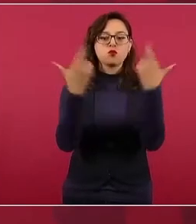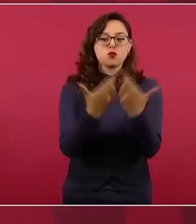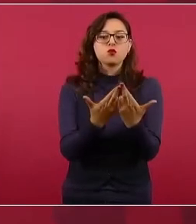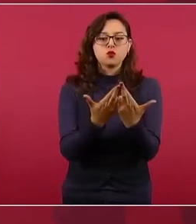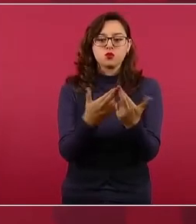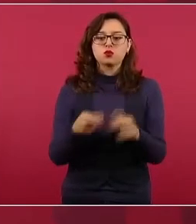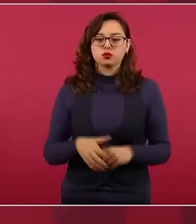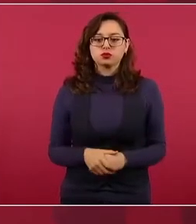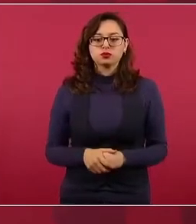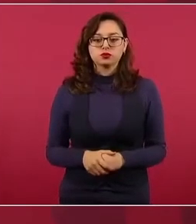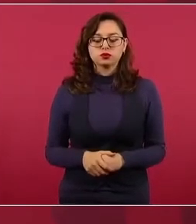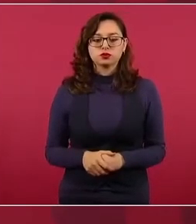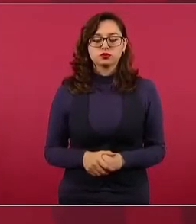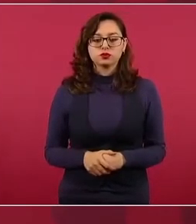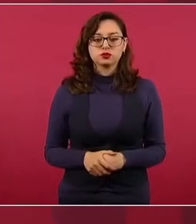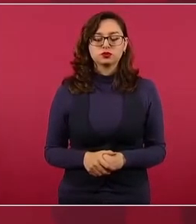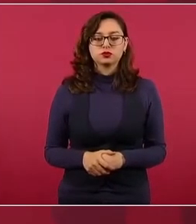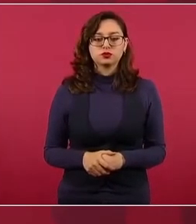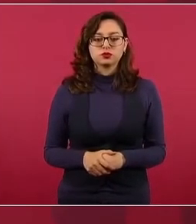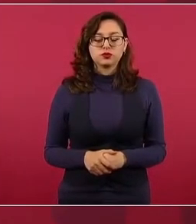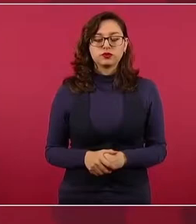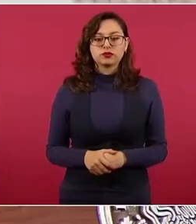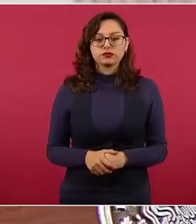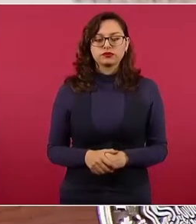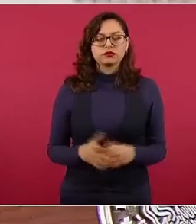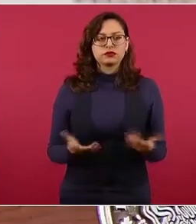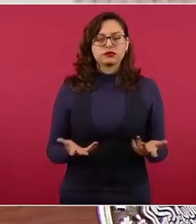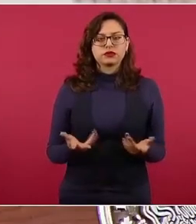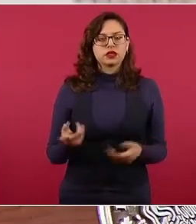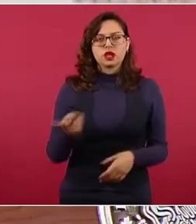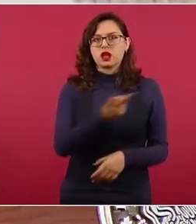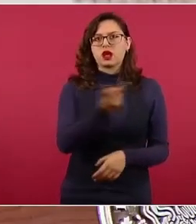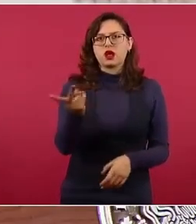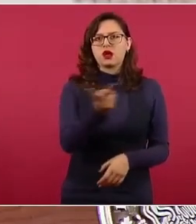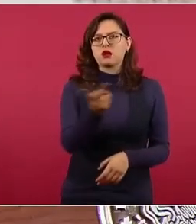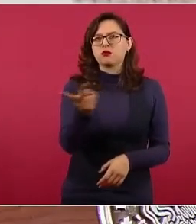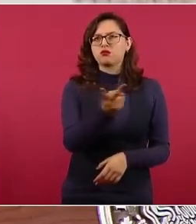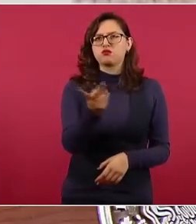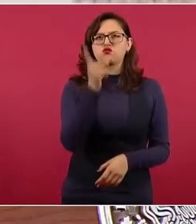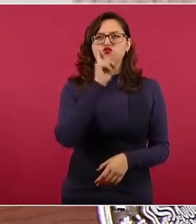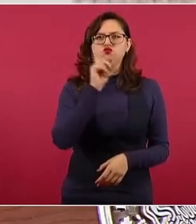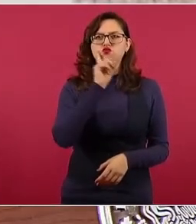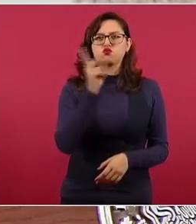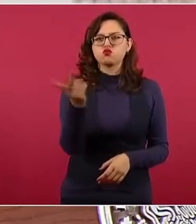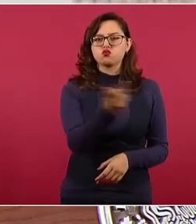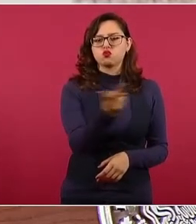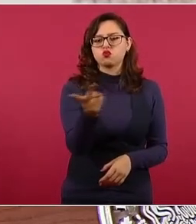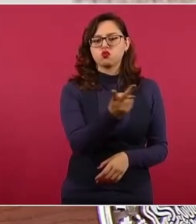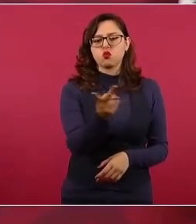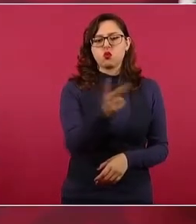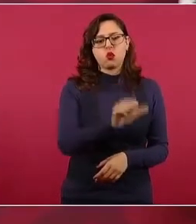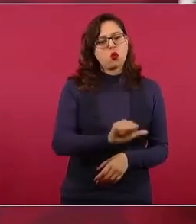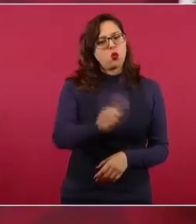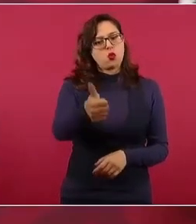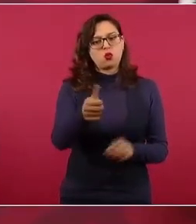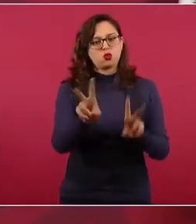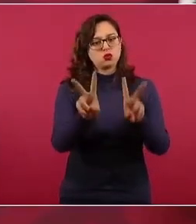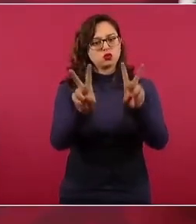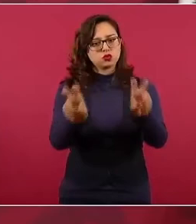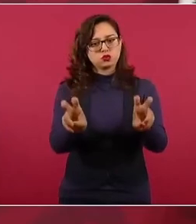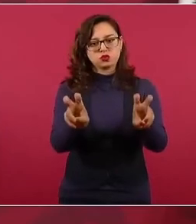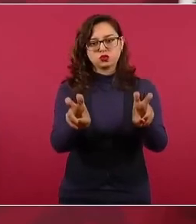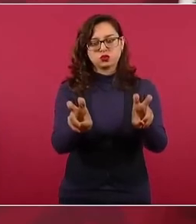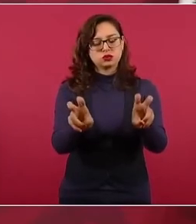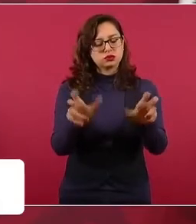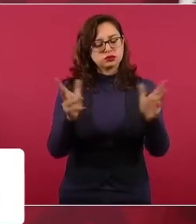sólo para estos temas, sino que ellas tienen, con todo respeto,